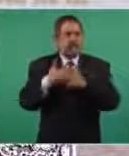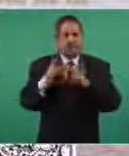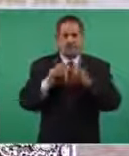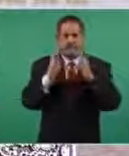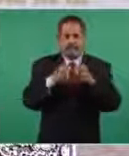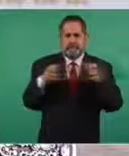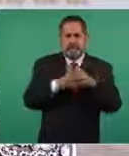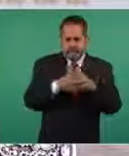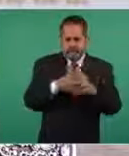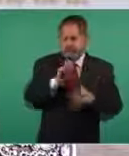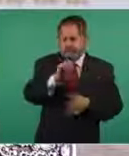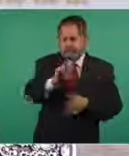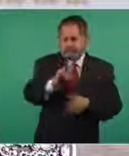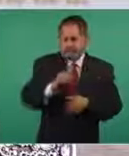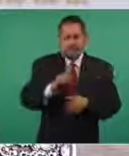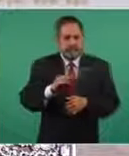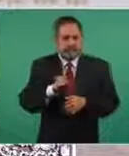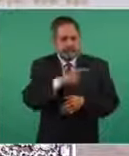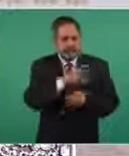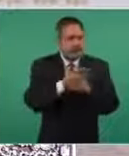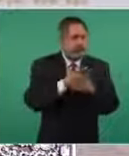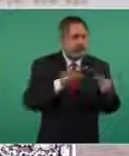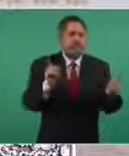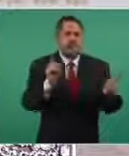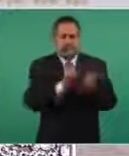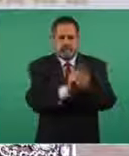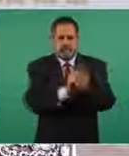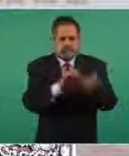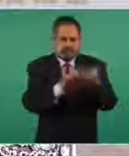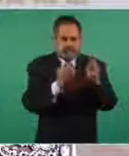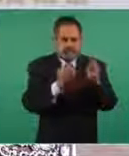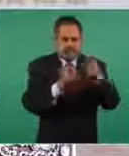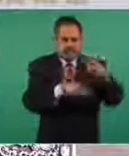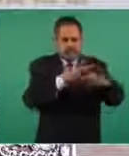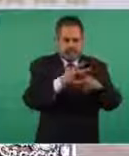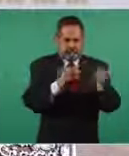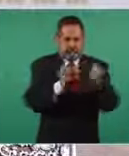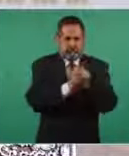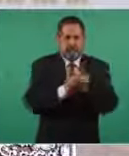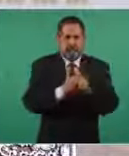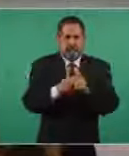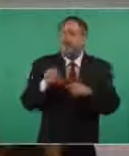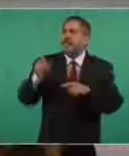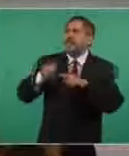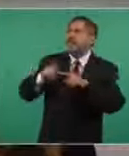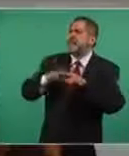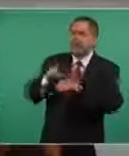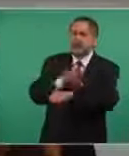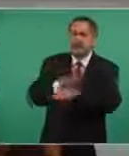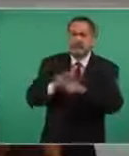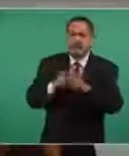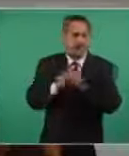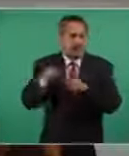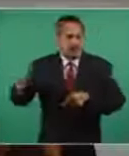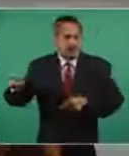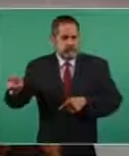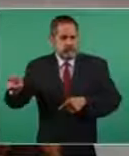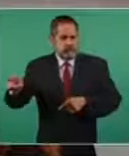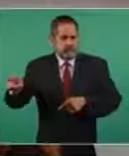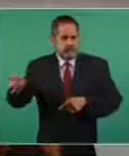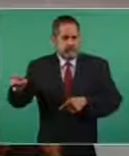llevar a cabo. Entonces, que estén por ahí, cerca. ¿Con quién puedo coordinar con el señor Ramírez? Con